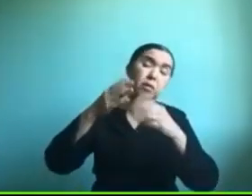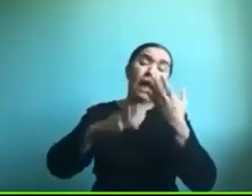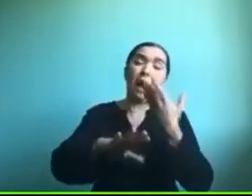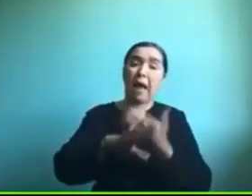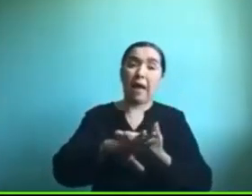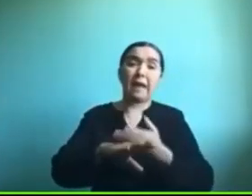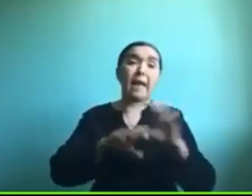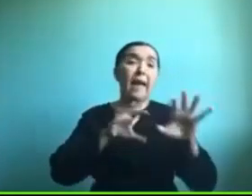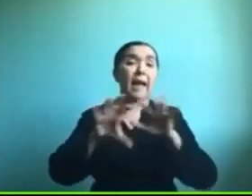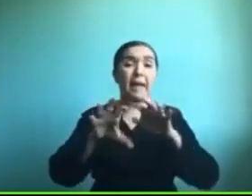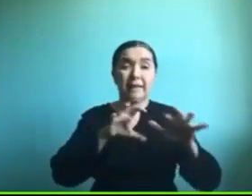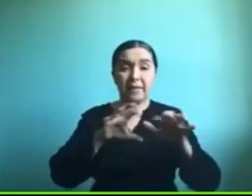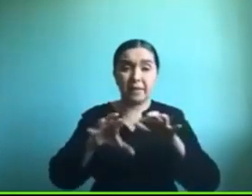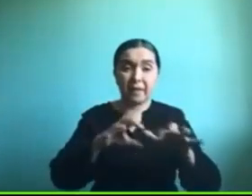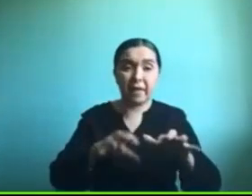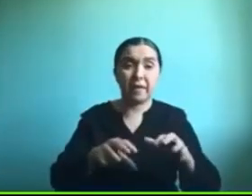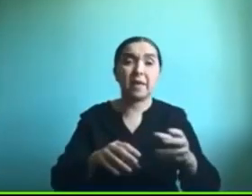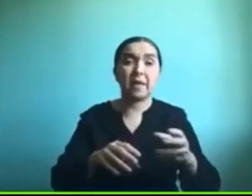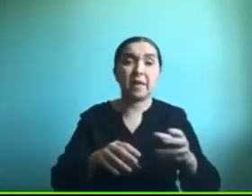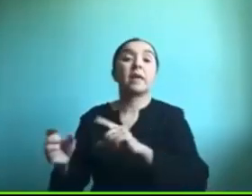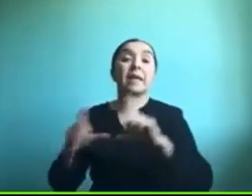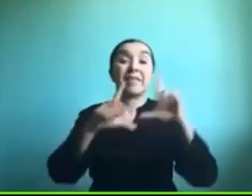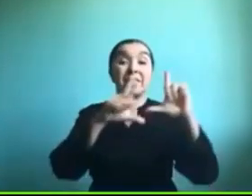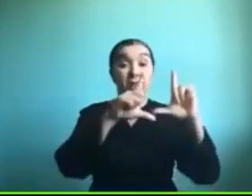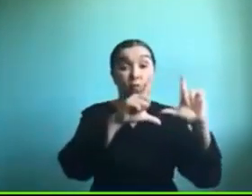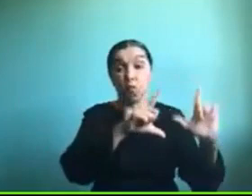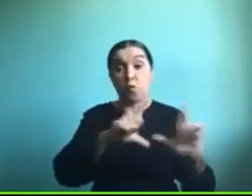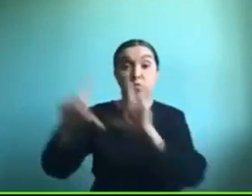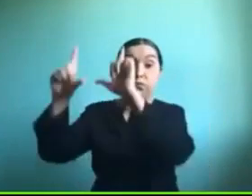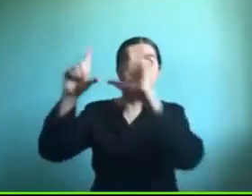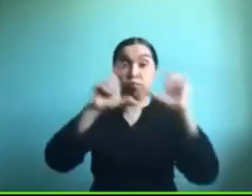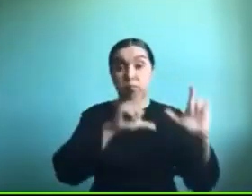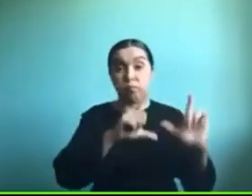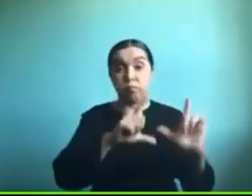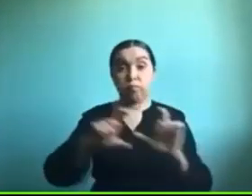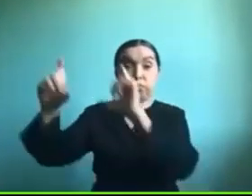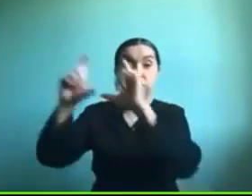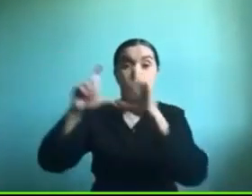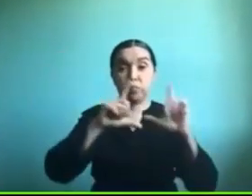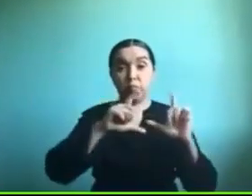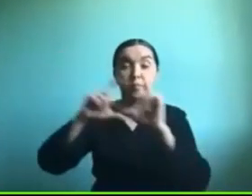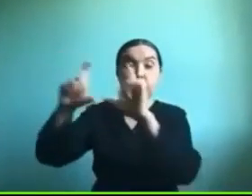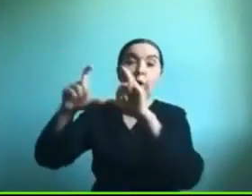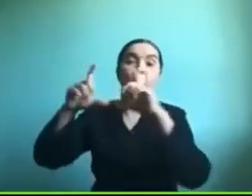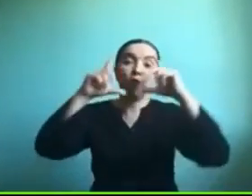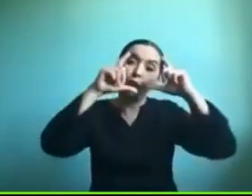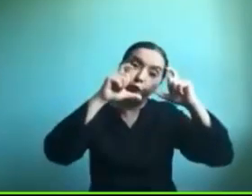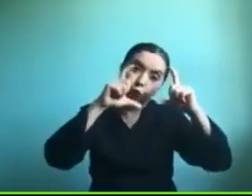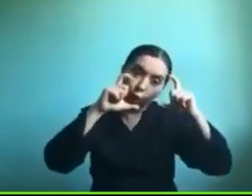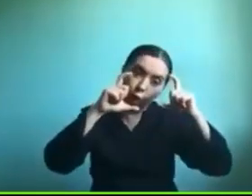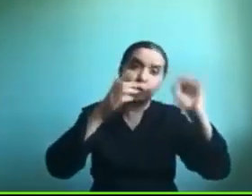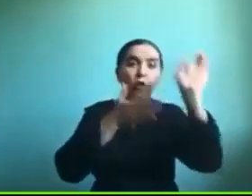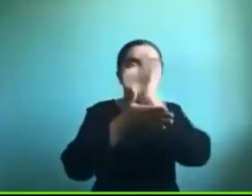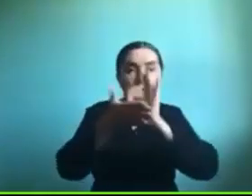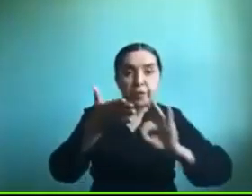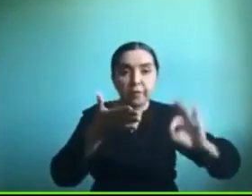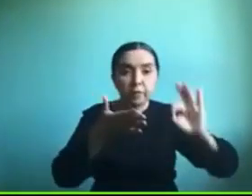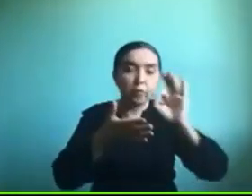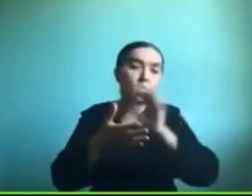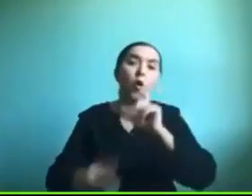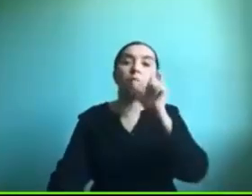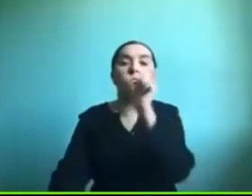uno puede subir los pictogramas que necesita trabajar sobre las emociones puede poner fotografías imágenes conceptos para